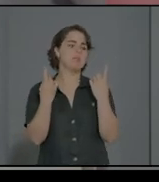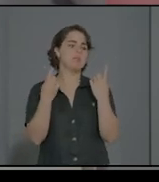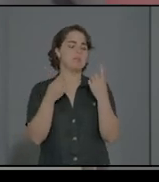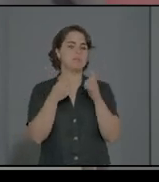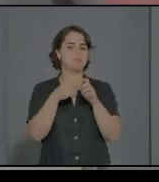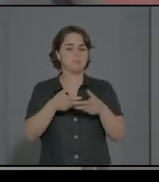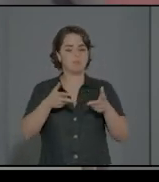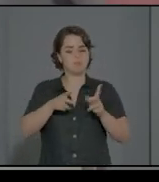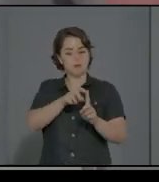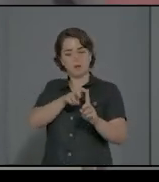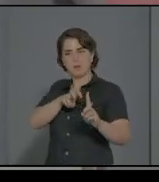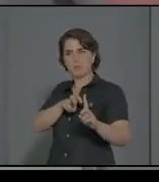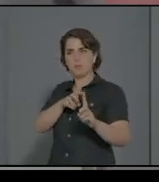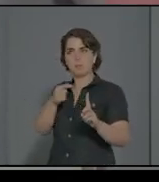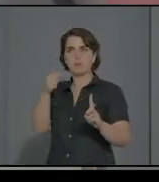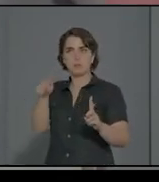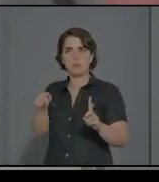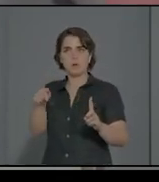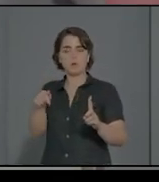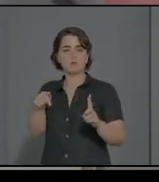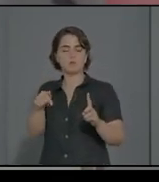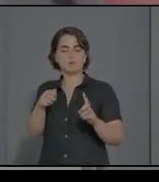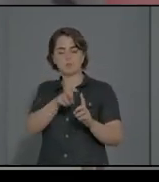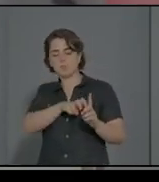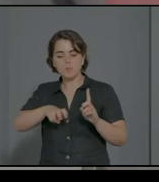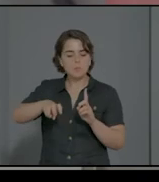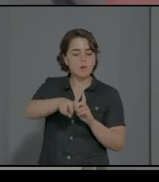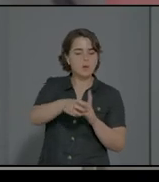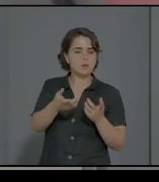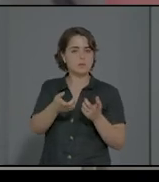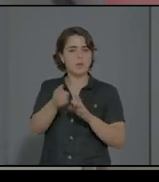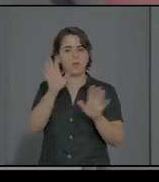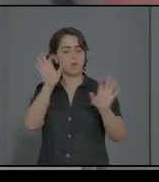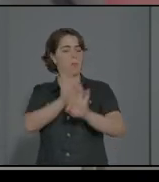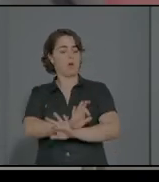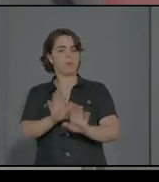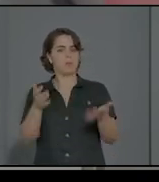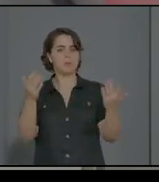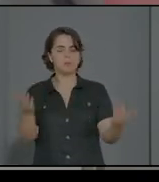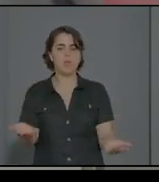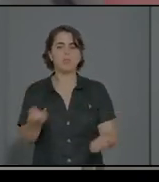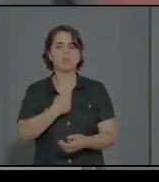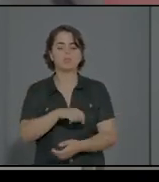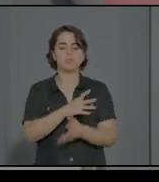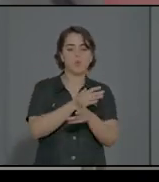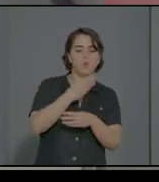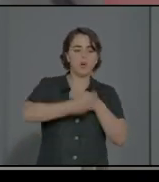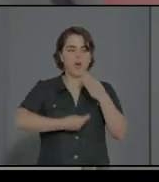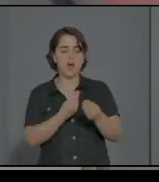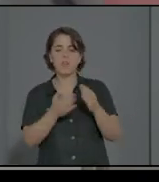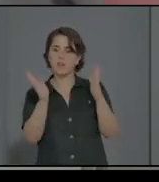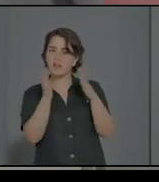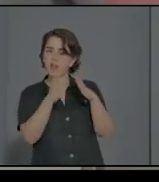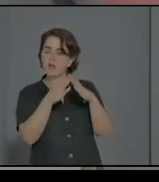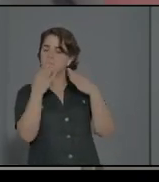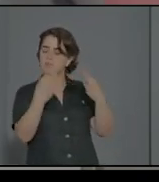Me he puesto delante de él y se ha perdido, se ha confundido. Entonces, cuando hacemos este juego en casa, tenemos que hacerlo tanto el padre como la